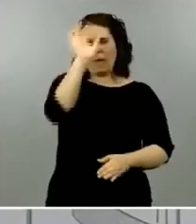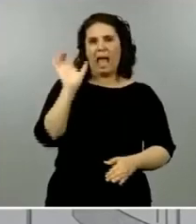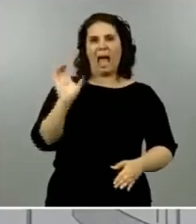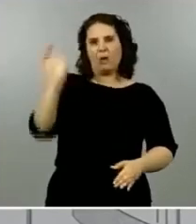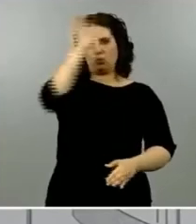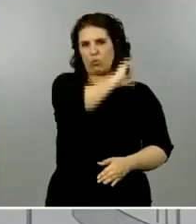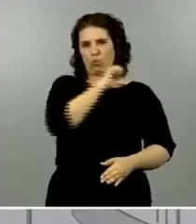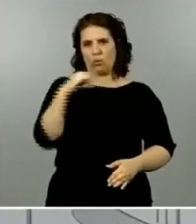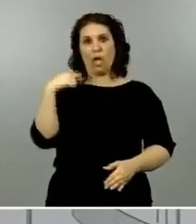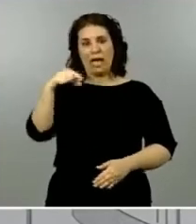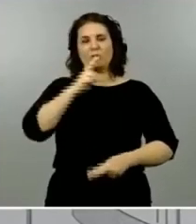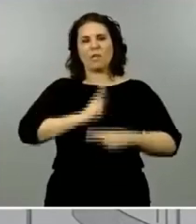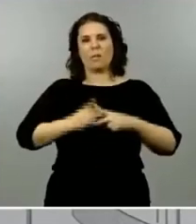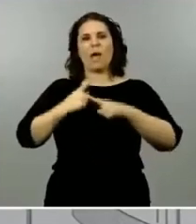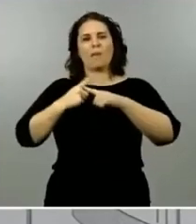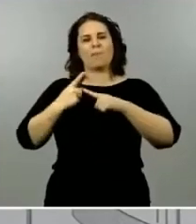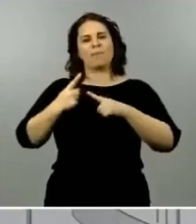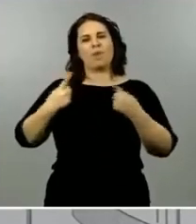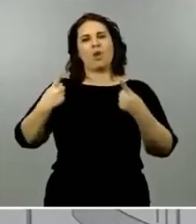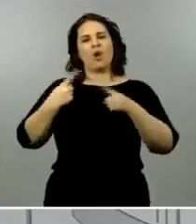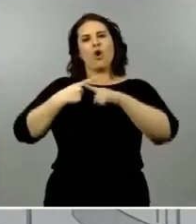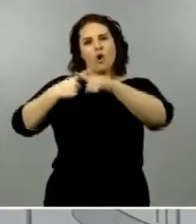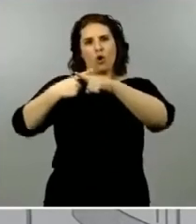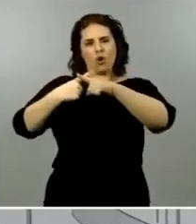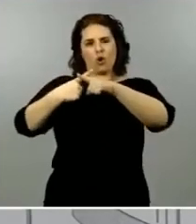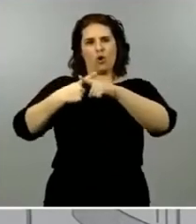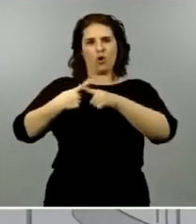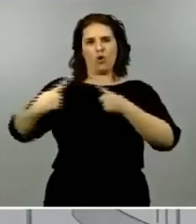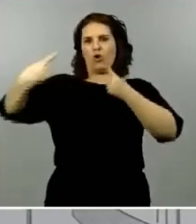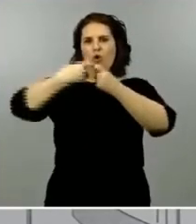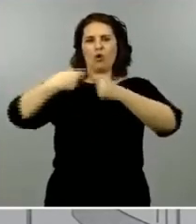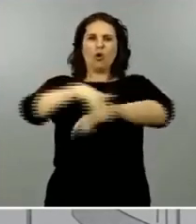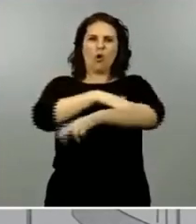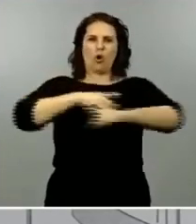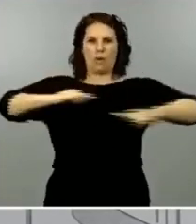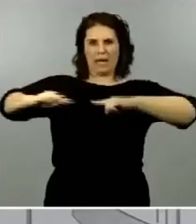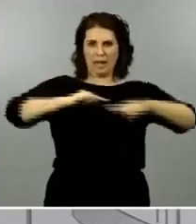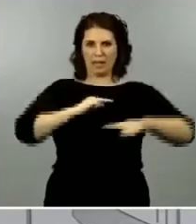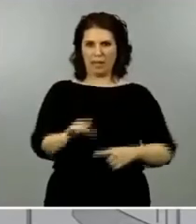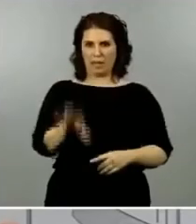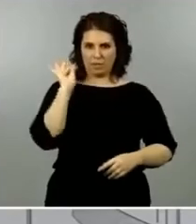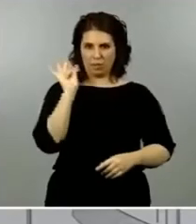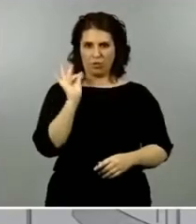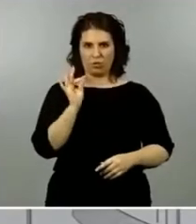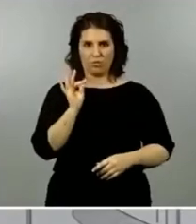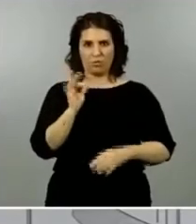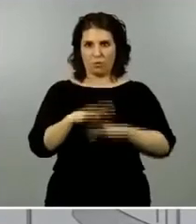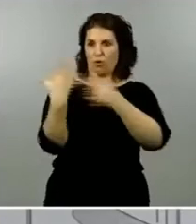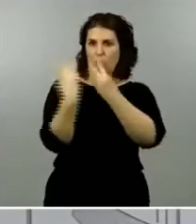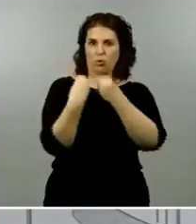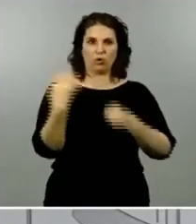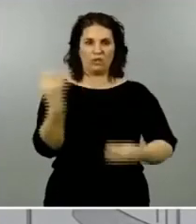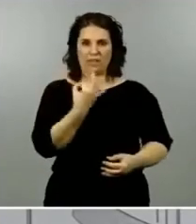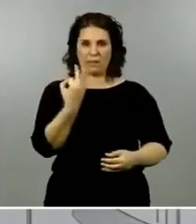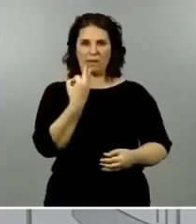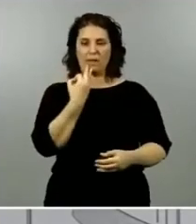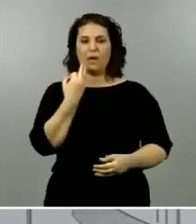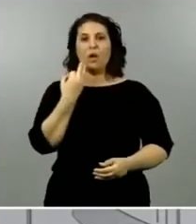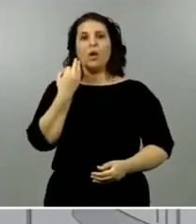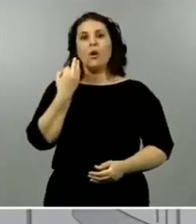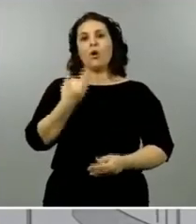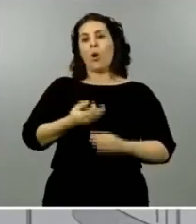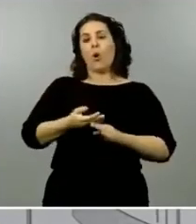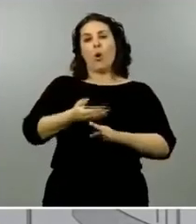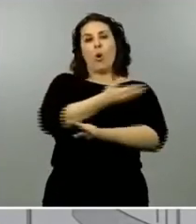-decisión y creo que eso es uno de los elementos novedosos de esta crisis respecto a otras crisis que sin duda alguna no han tenido la envergadura que